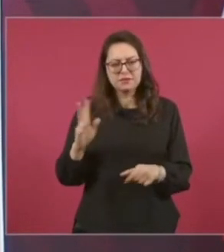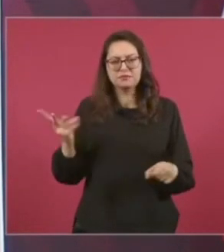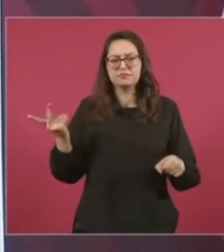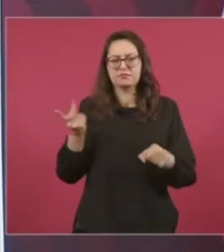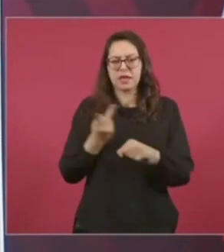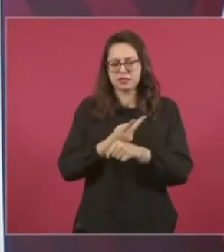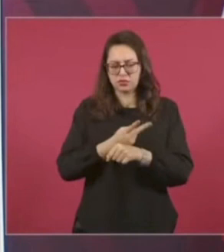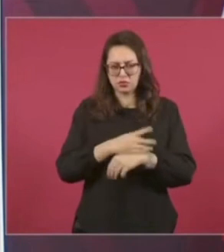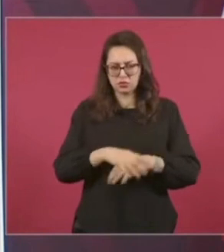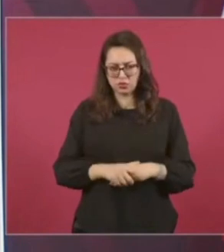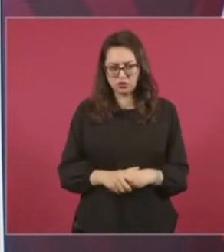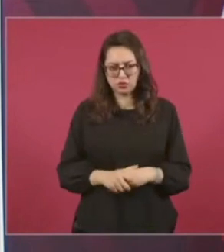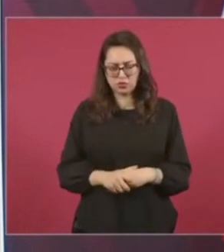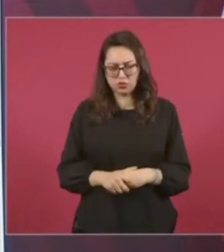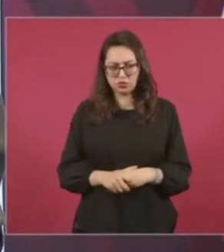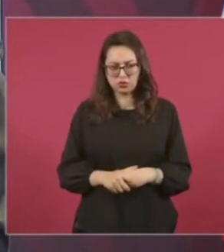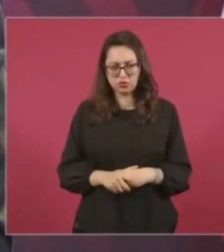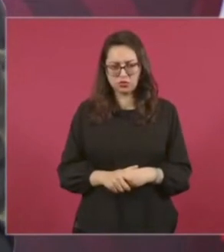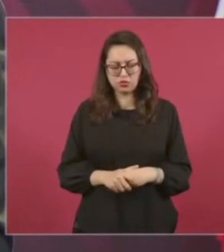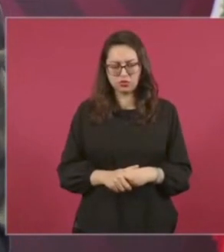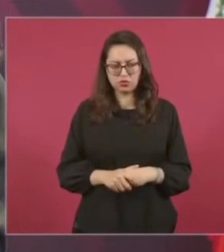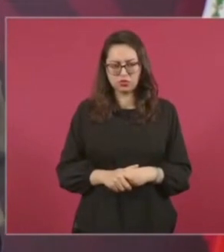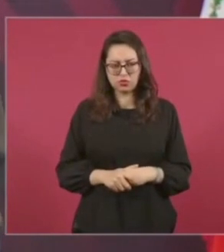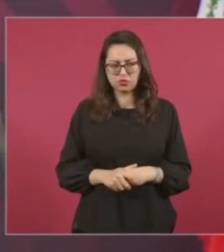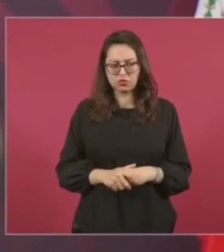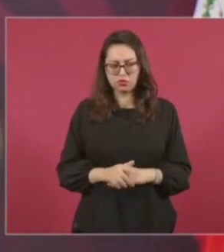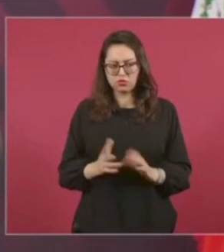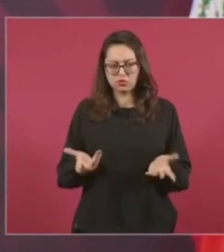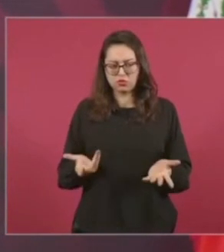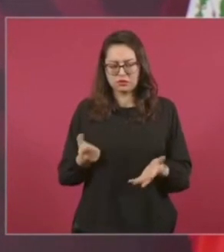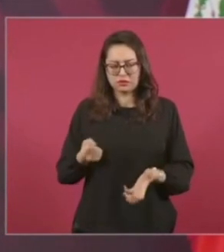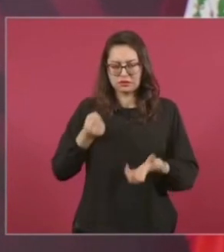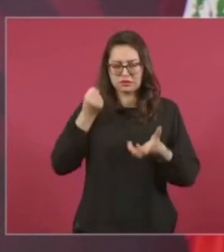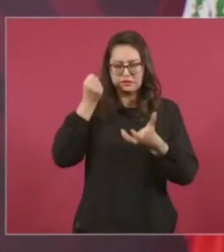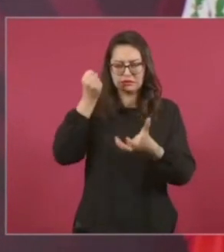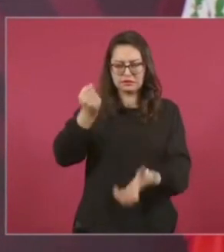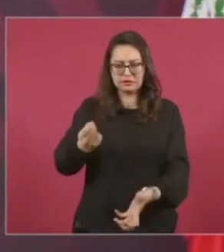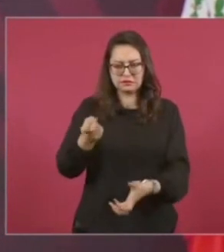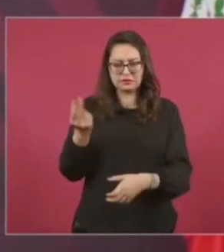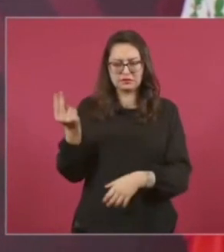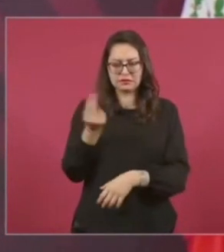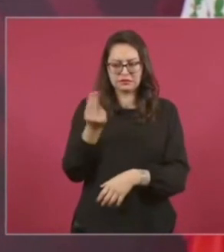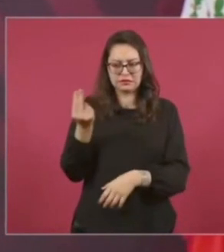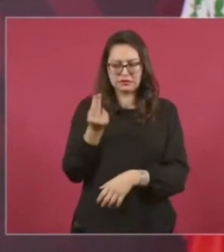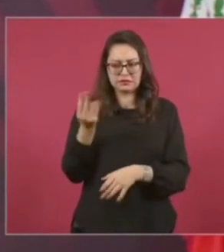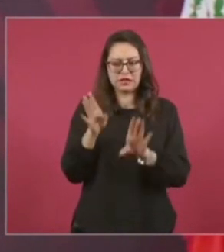necesitamos y que el gobierno ayude. Gracias. Gracias. Gracias. Gracias.